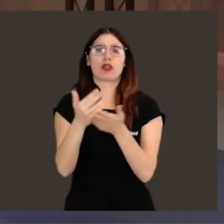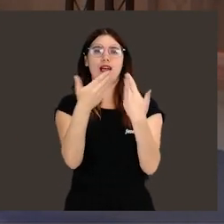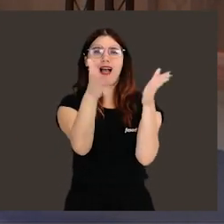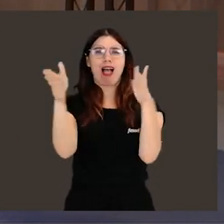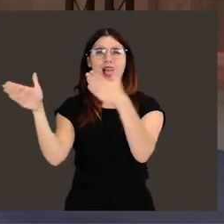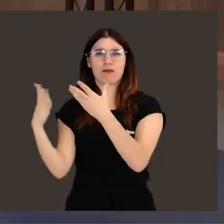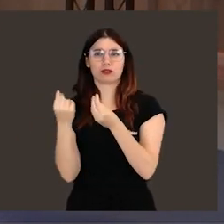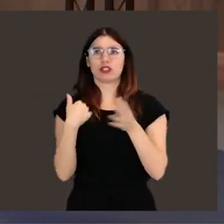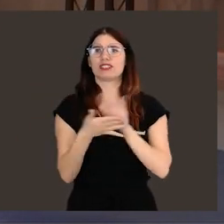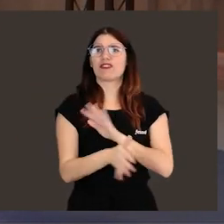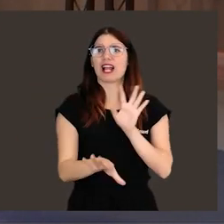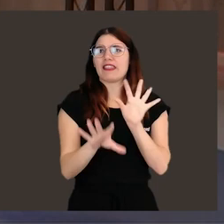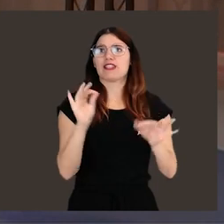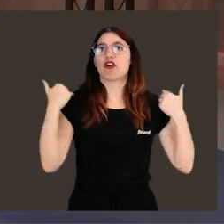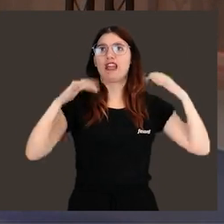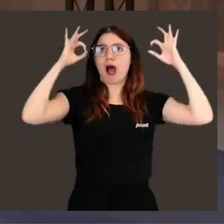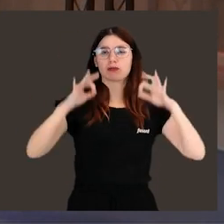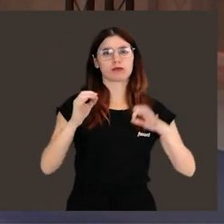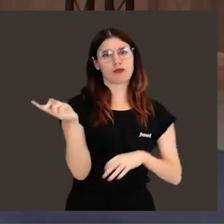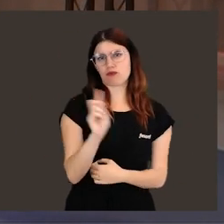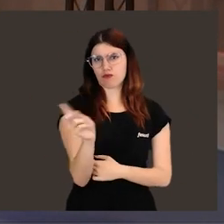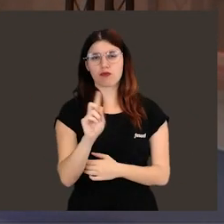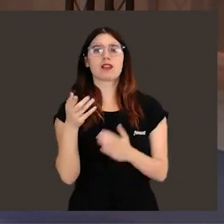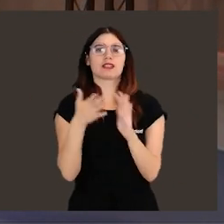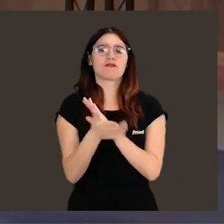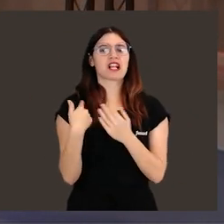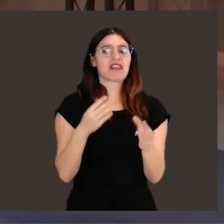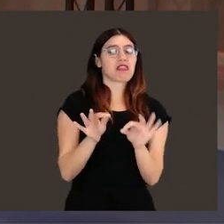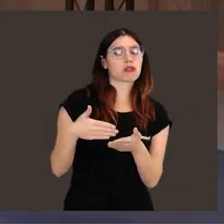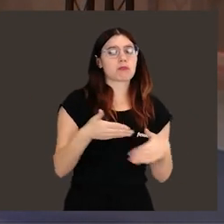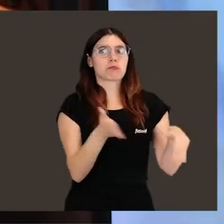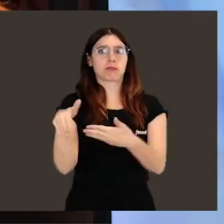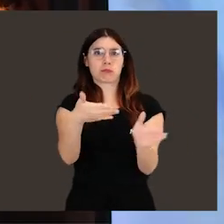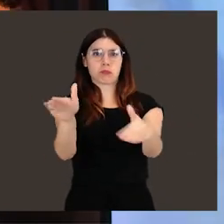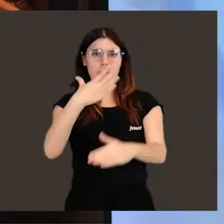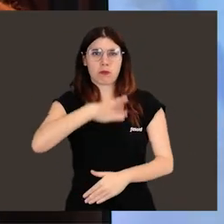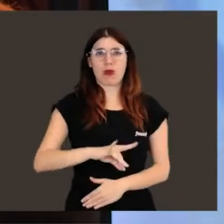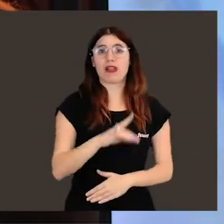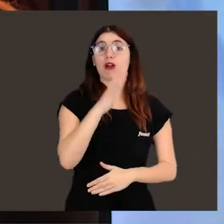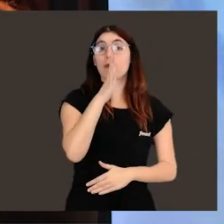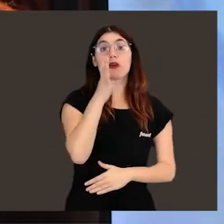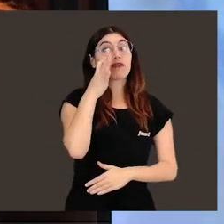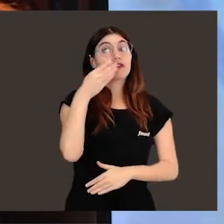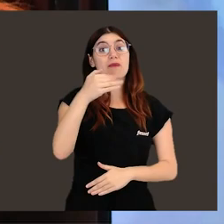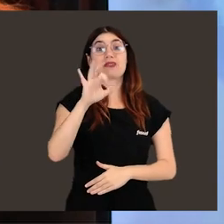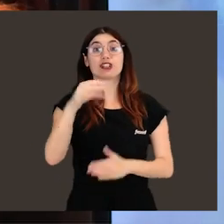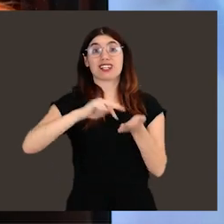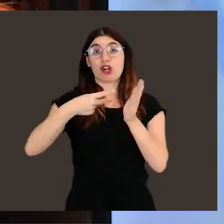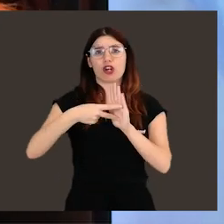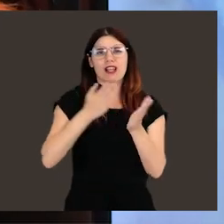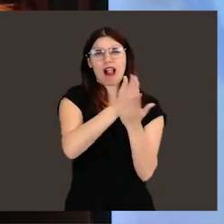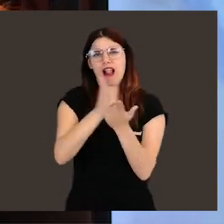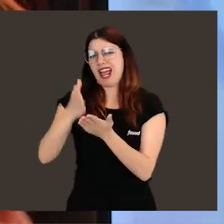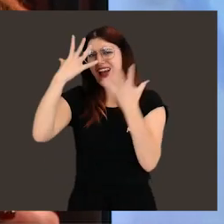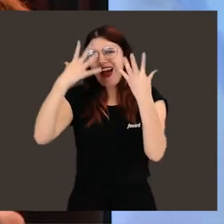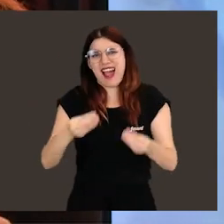forma de tener muchas opciones abiertas, de no tener que tomar esa decisión de en qué me voy a especializar o cuál va a ser mi profesión. Porque la biotecnología,